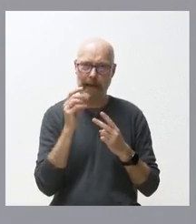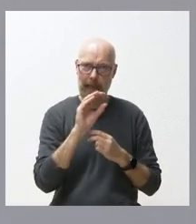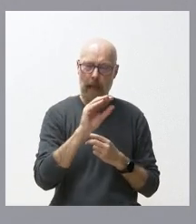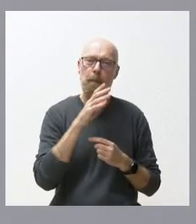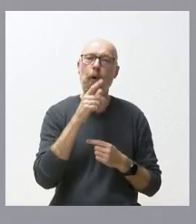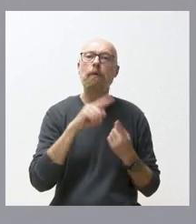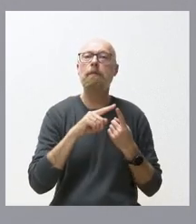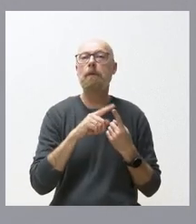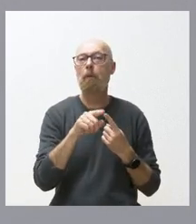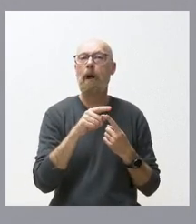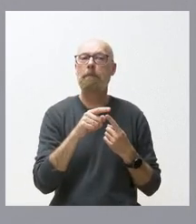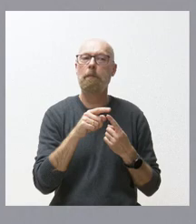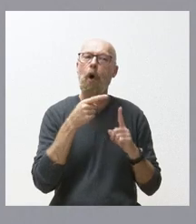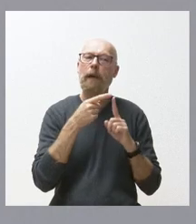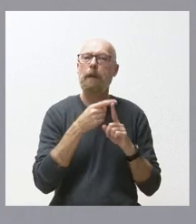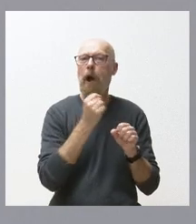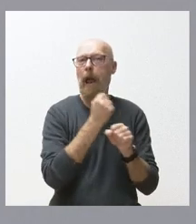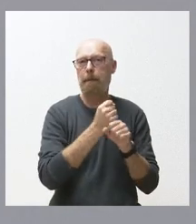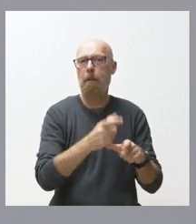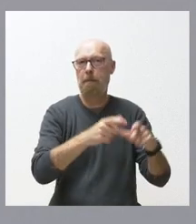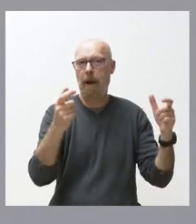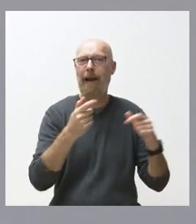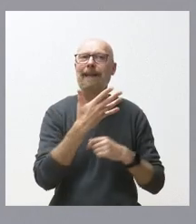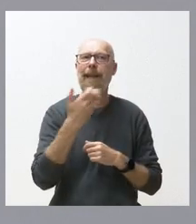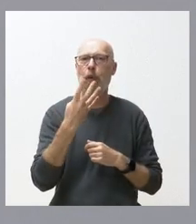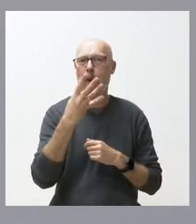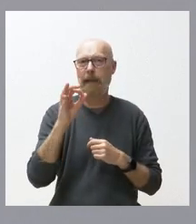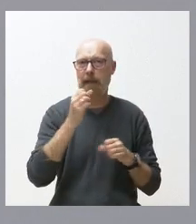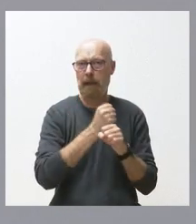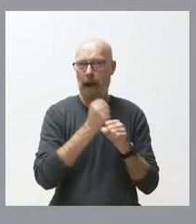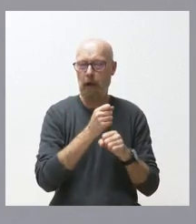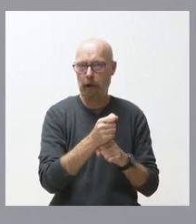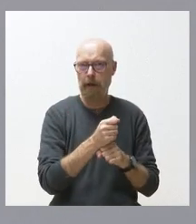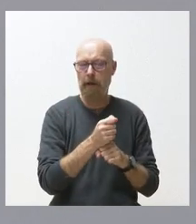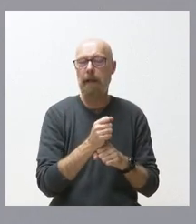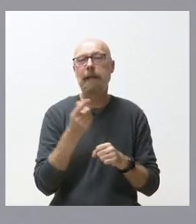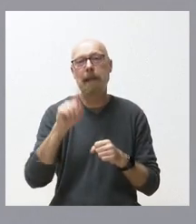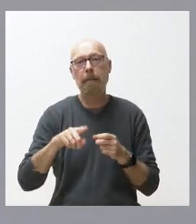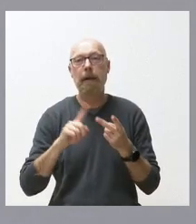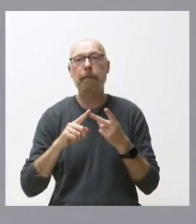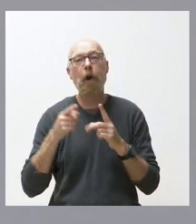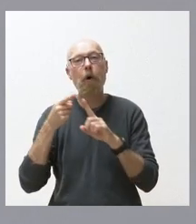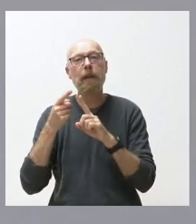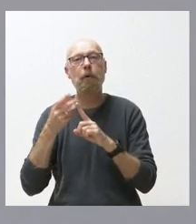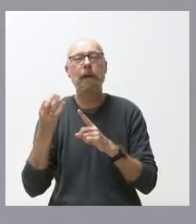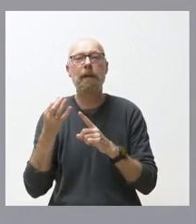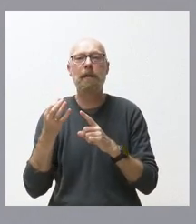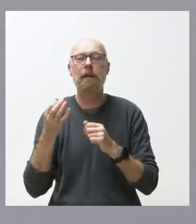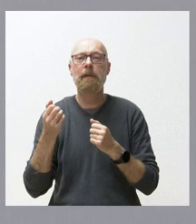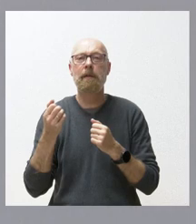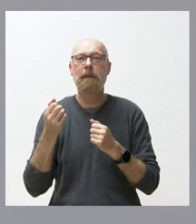de dar empleo estamos hablando de 540 trabajadores y estamos hablando también del objetivo de